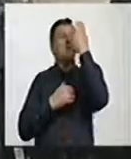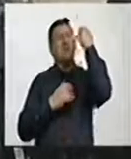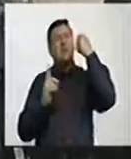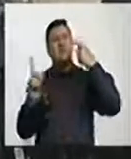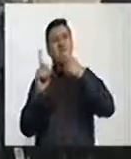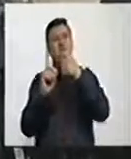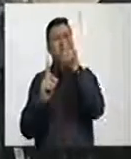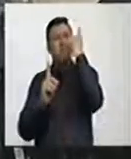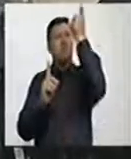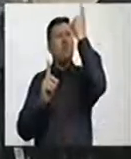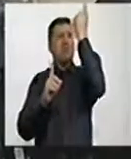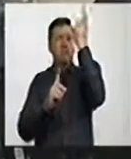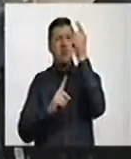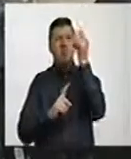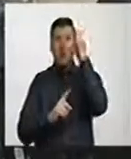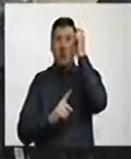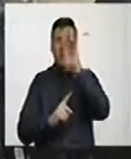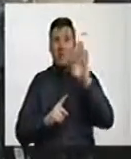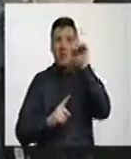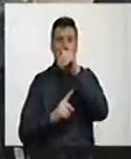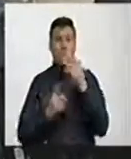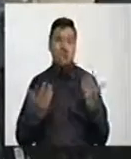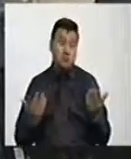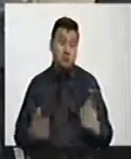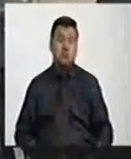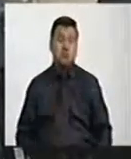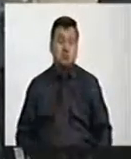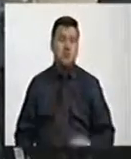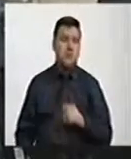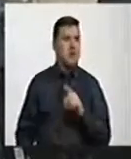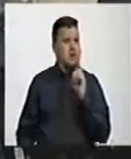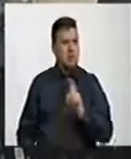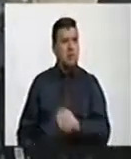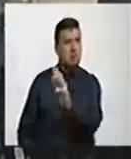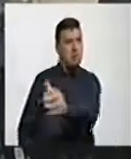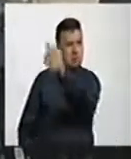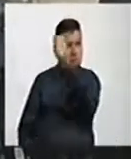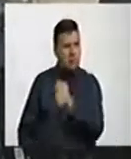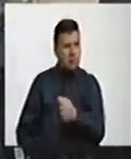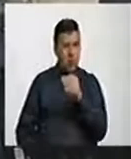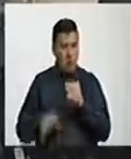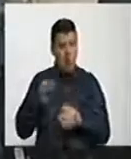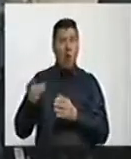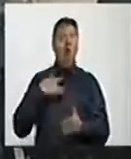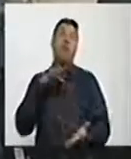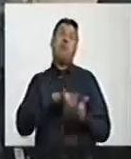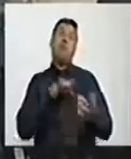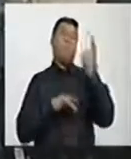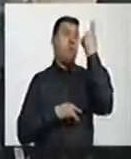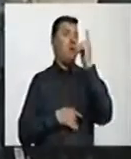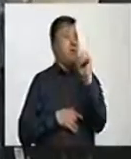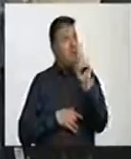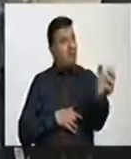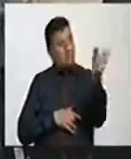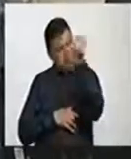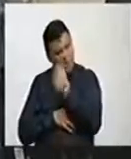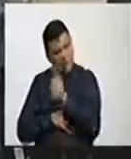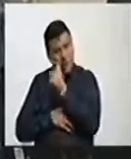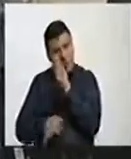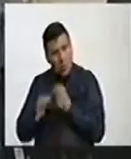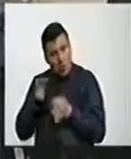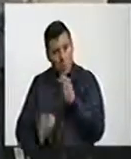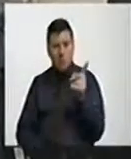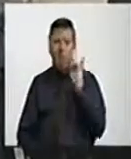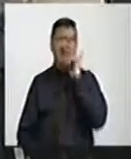Si bien comparto que se debe someter a la justicia antes de poder participar en política, es un error que